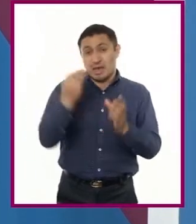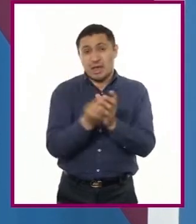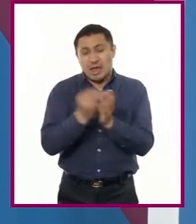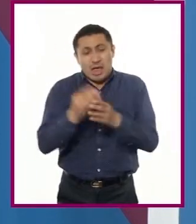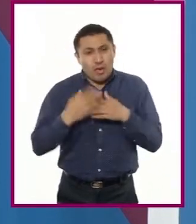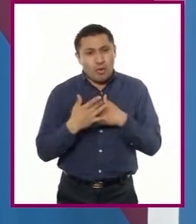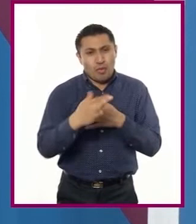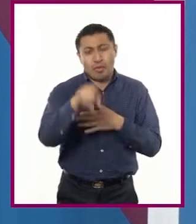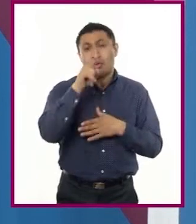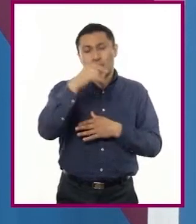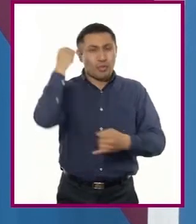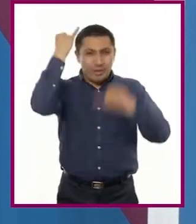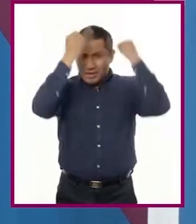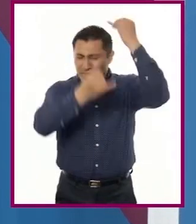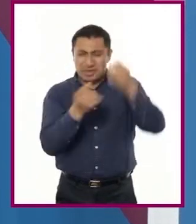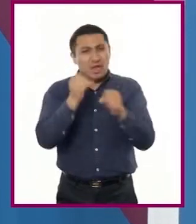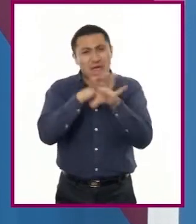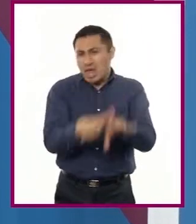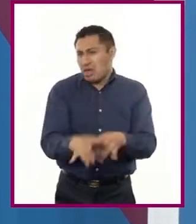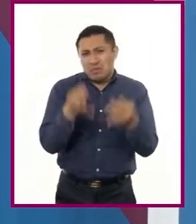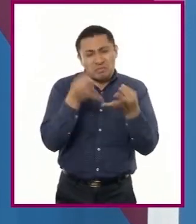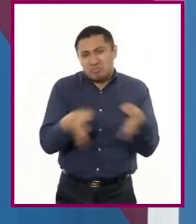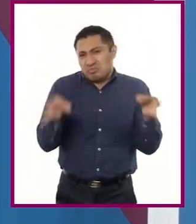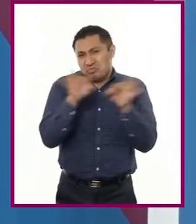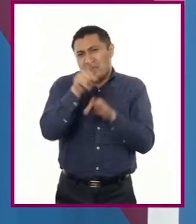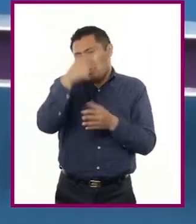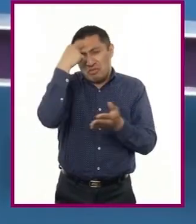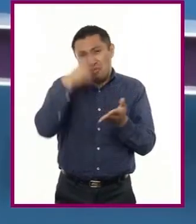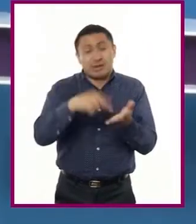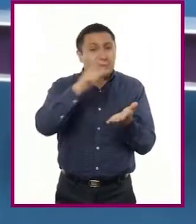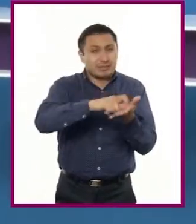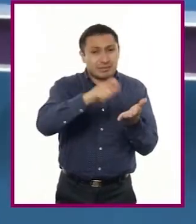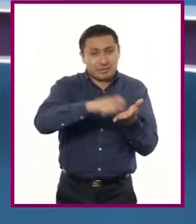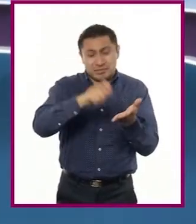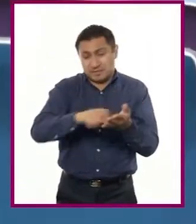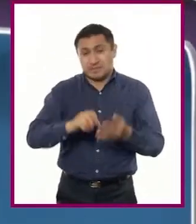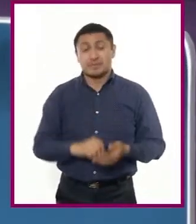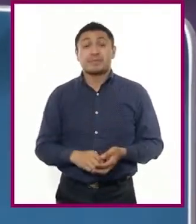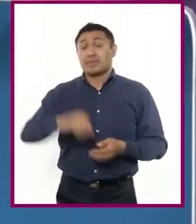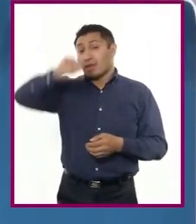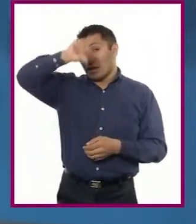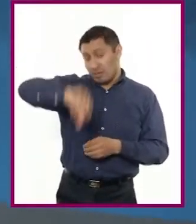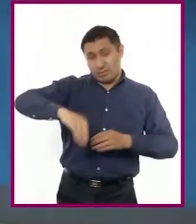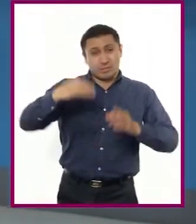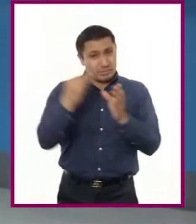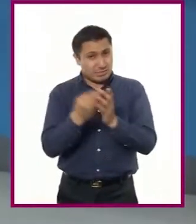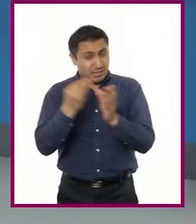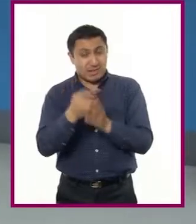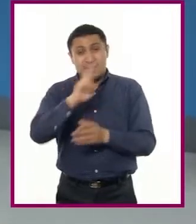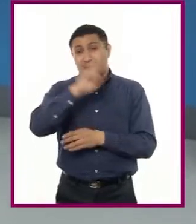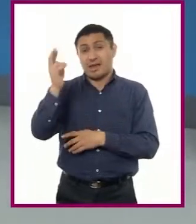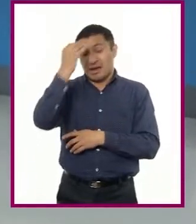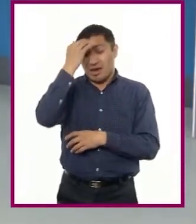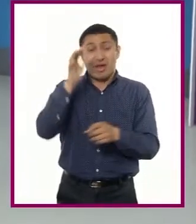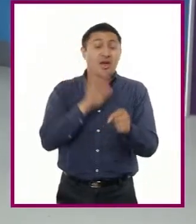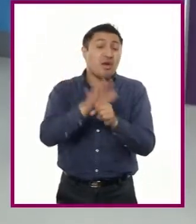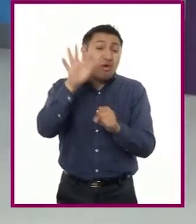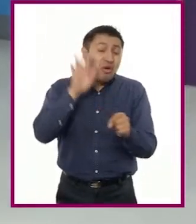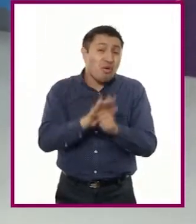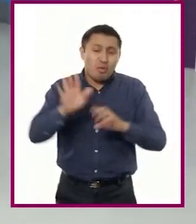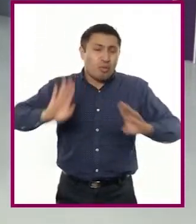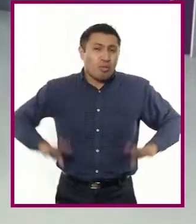de las ideas o información que consideren de interés. En esta sesión reconocerán cuáles son las